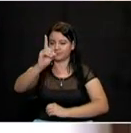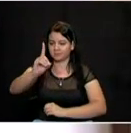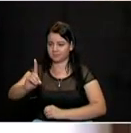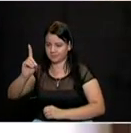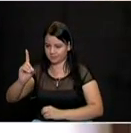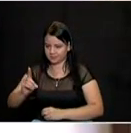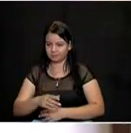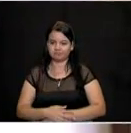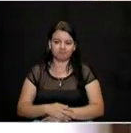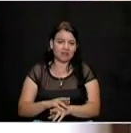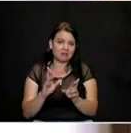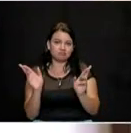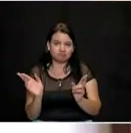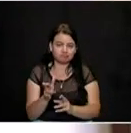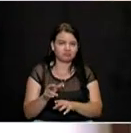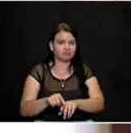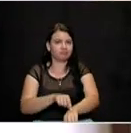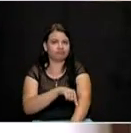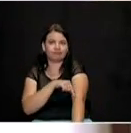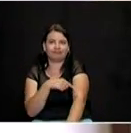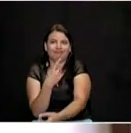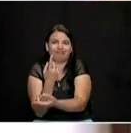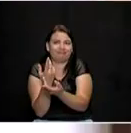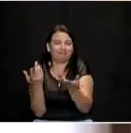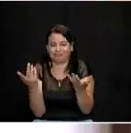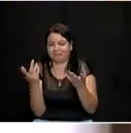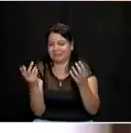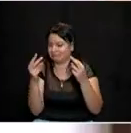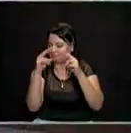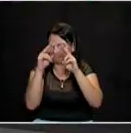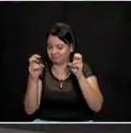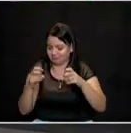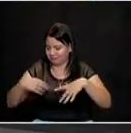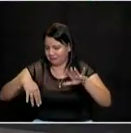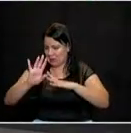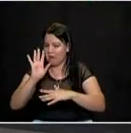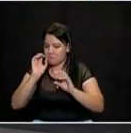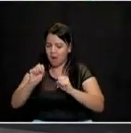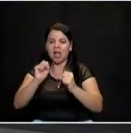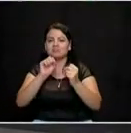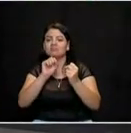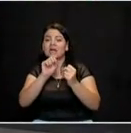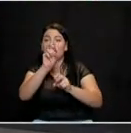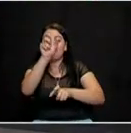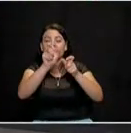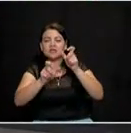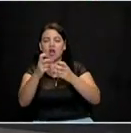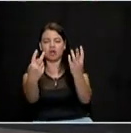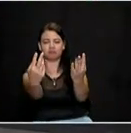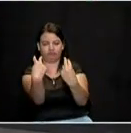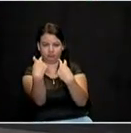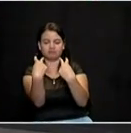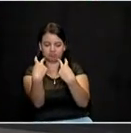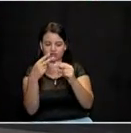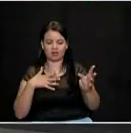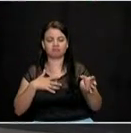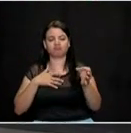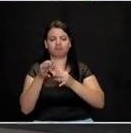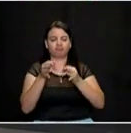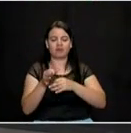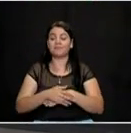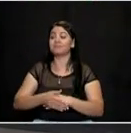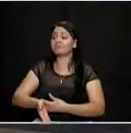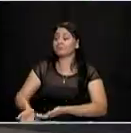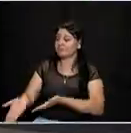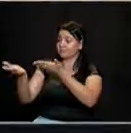redondeen, amplíen, en fin, tengan contacto directo con los televidentes. Y esta ronda de cierre la comienza la doctora